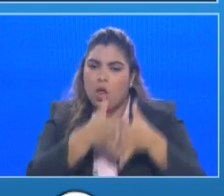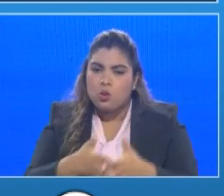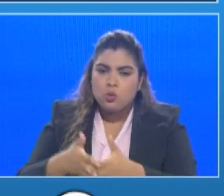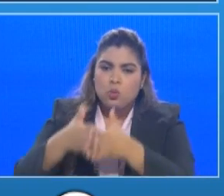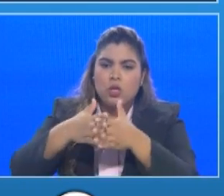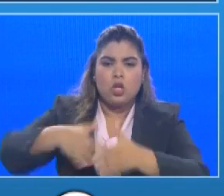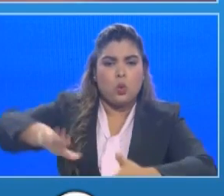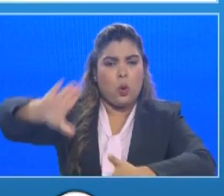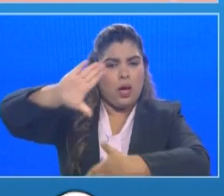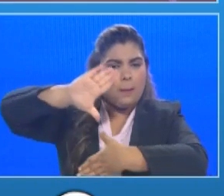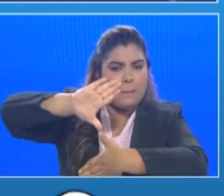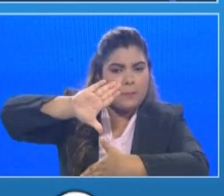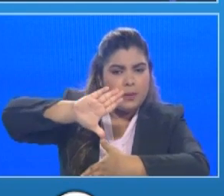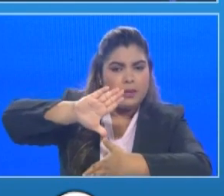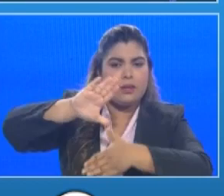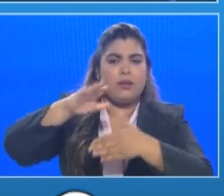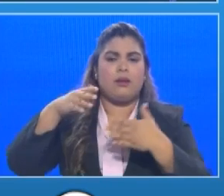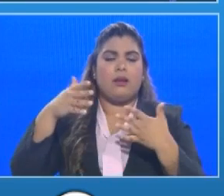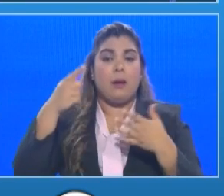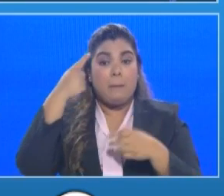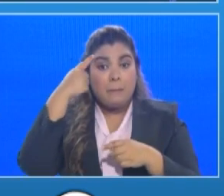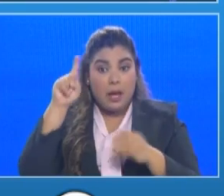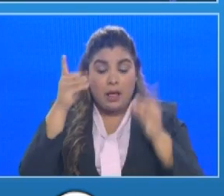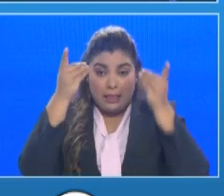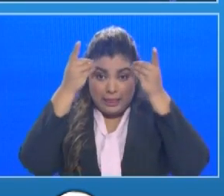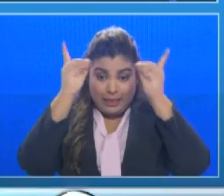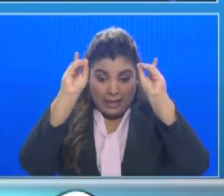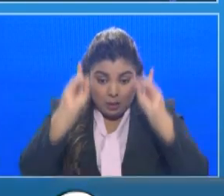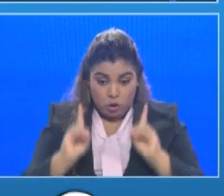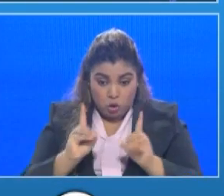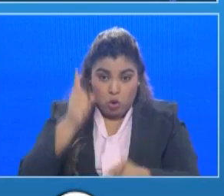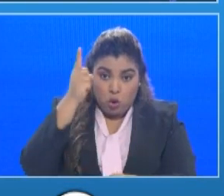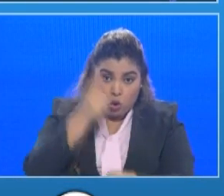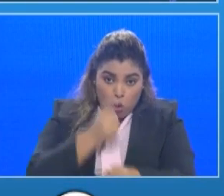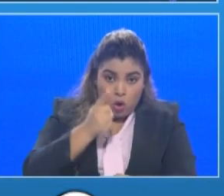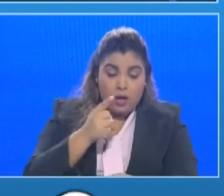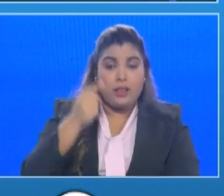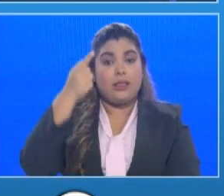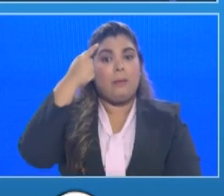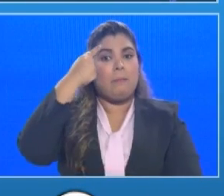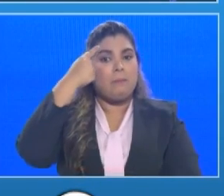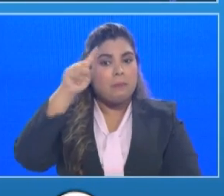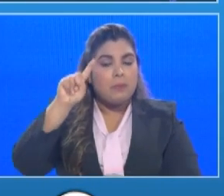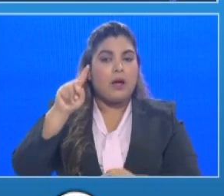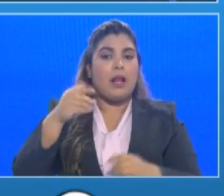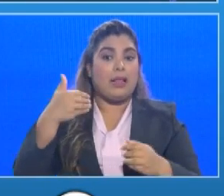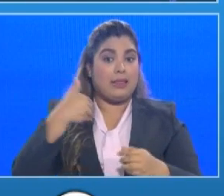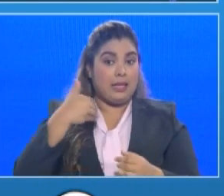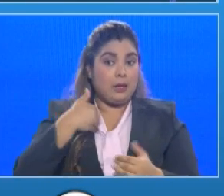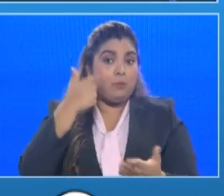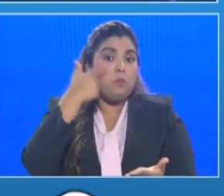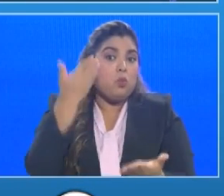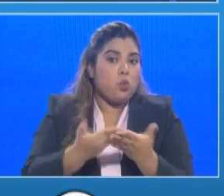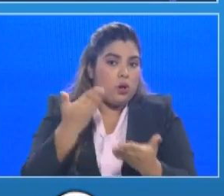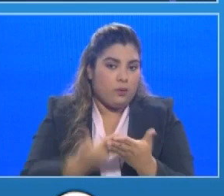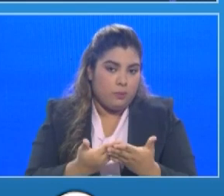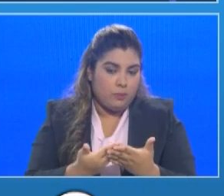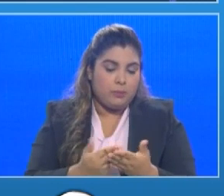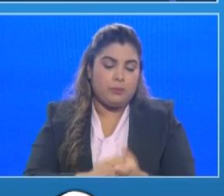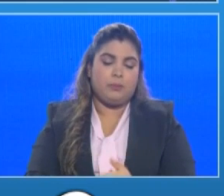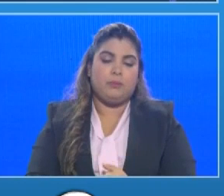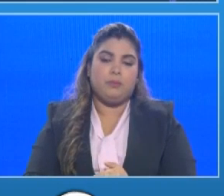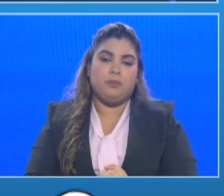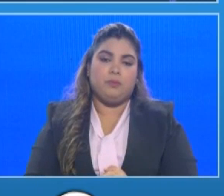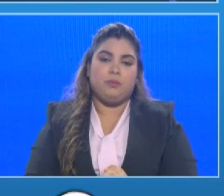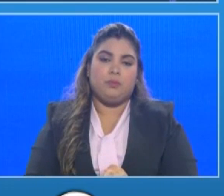América Latina para tomar una decisión consensuada y que esté basada realmente en la evidencia ¿no? uno de